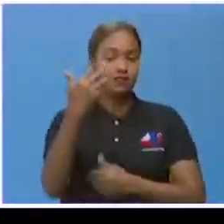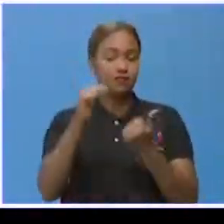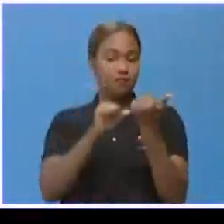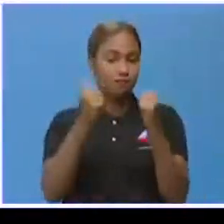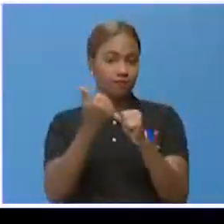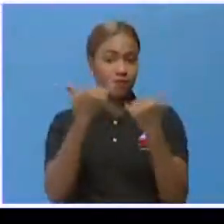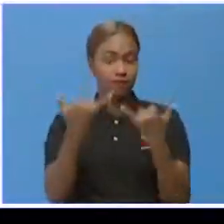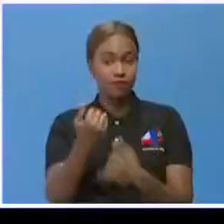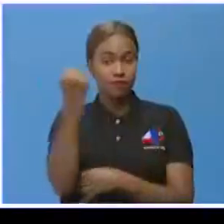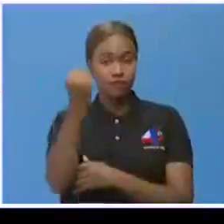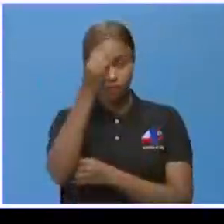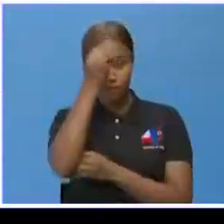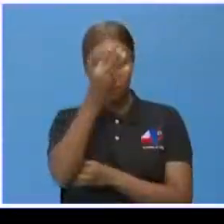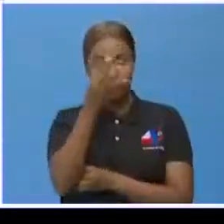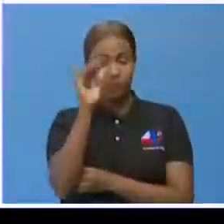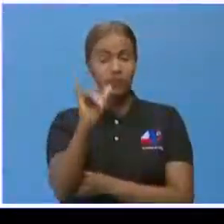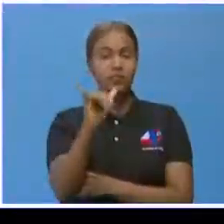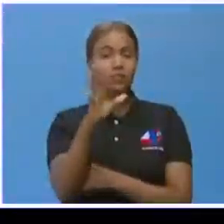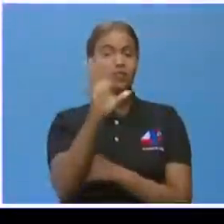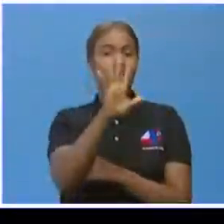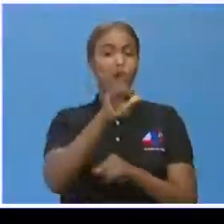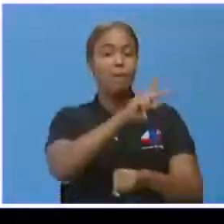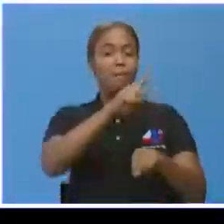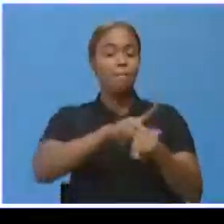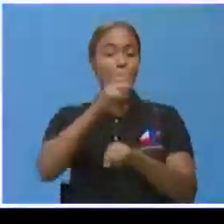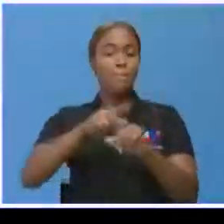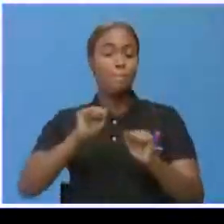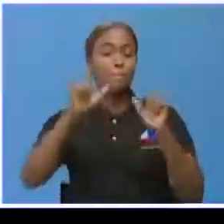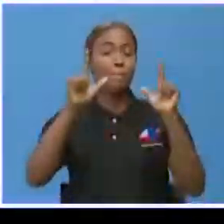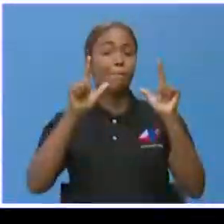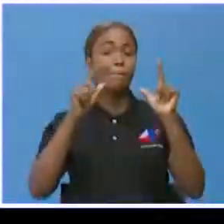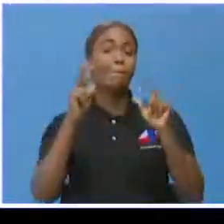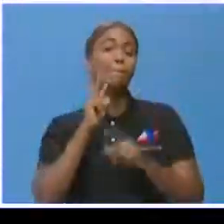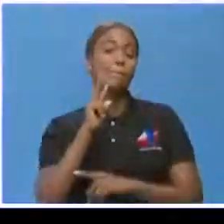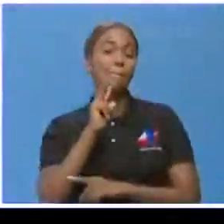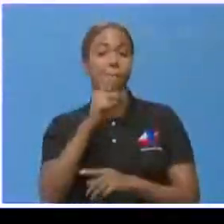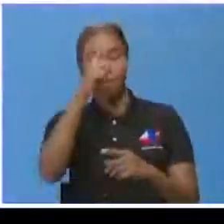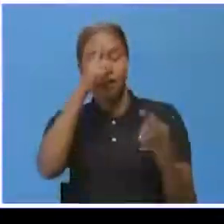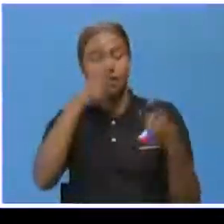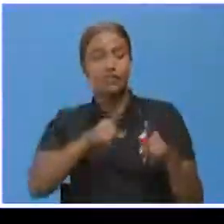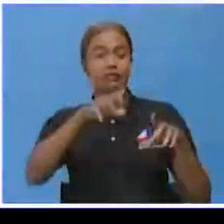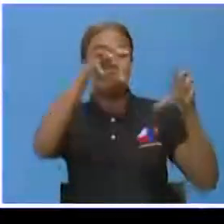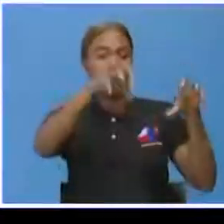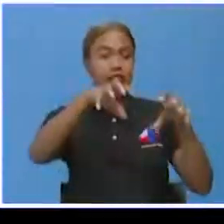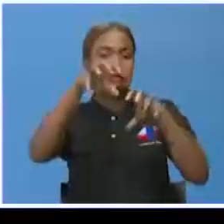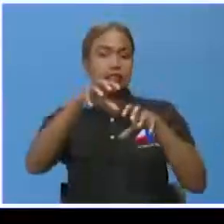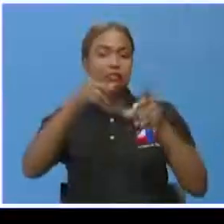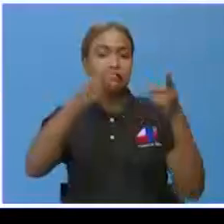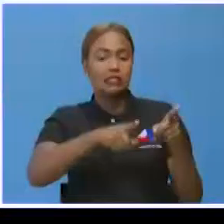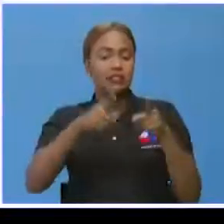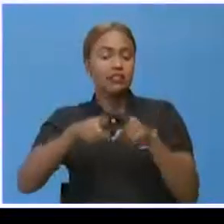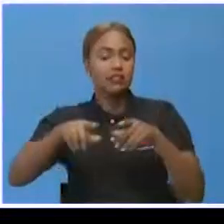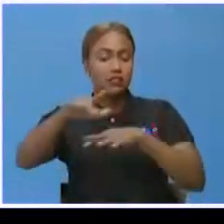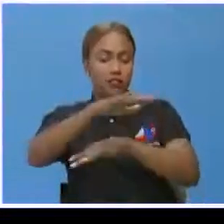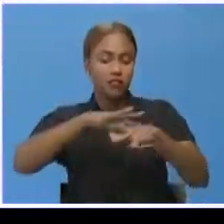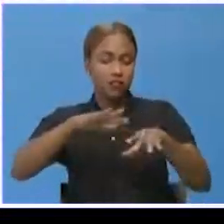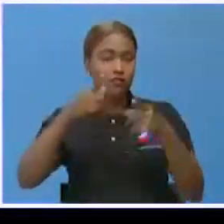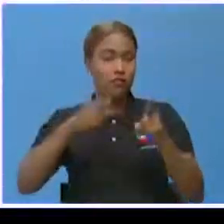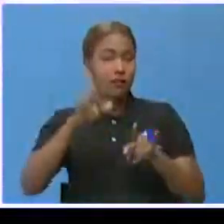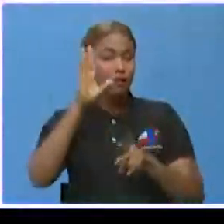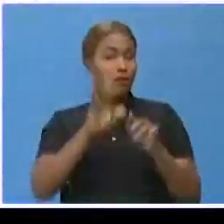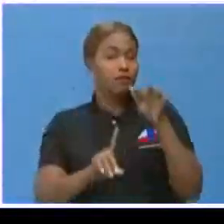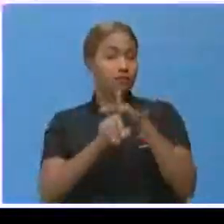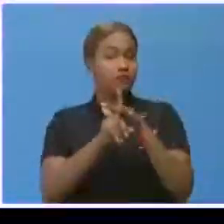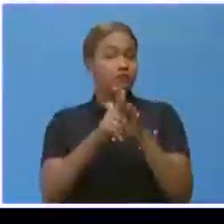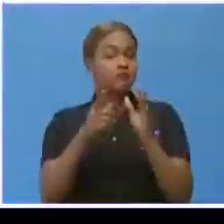abril. Este sábado declaró estas cinco provincias en alerta verde, por el impacto de una vaguada y los efectos de un sistema frontal que va a